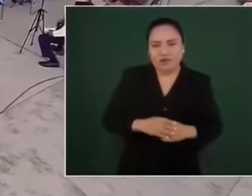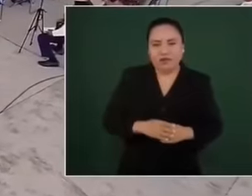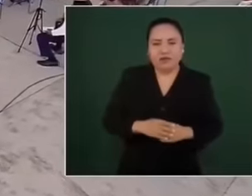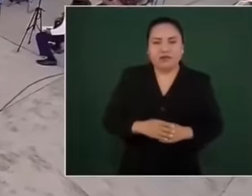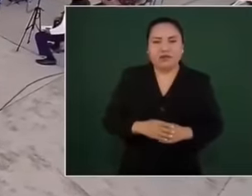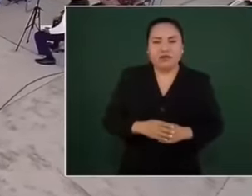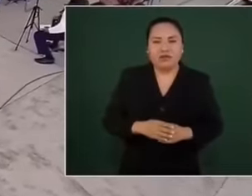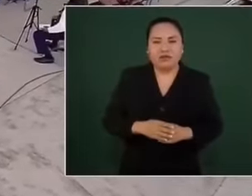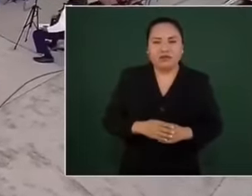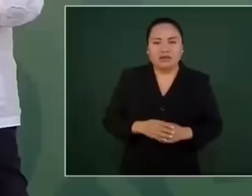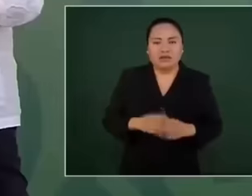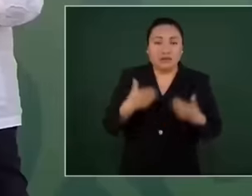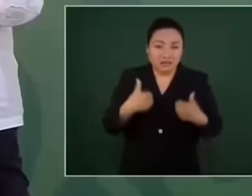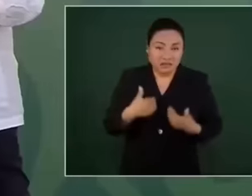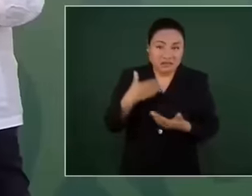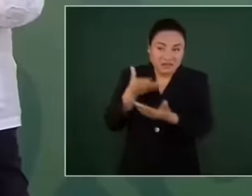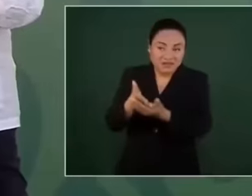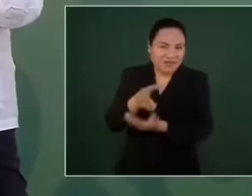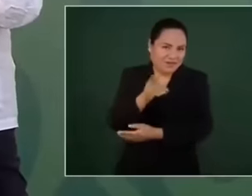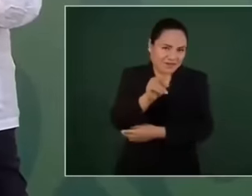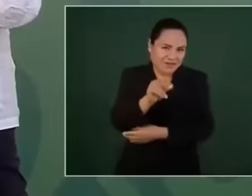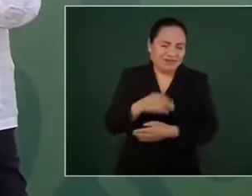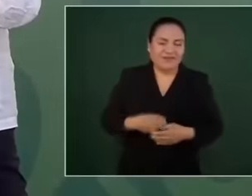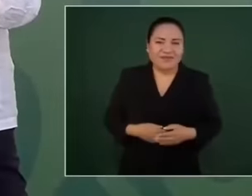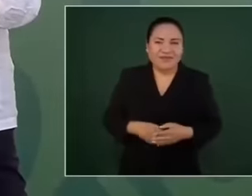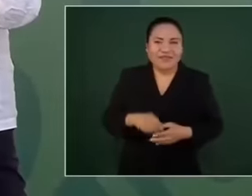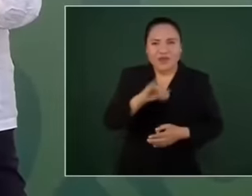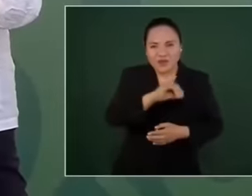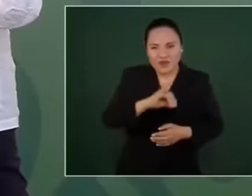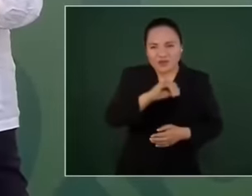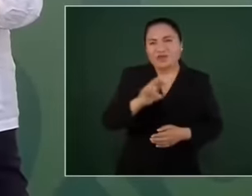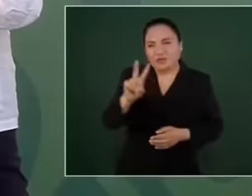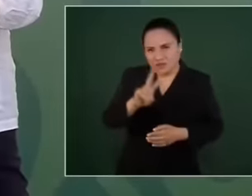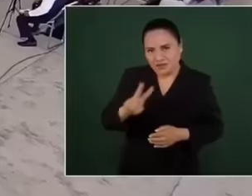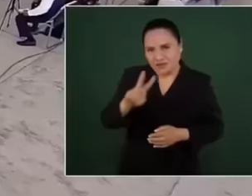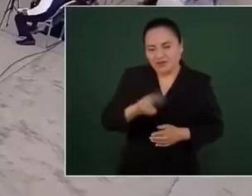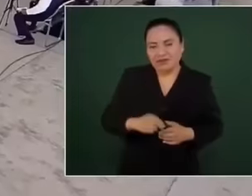el que les habla, ni el jueves ni el viernes.